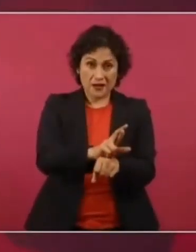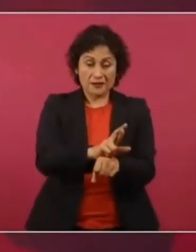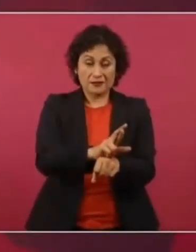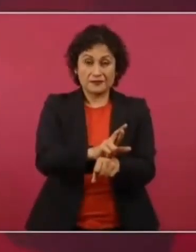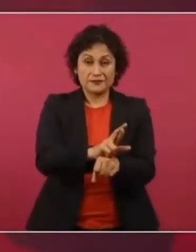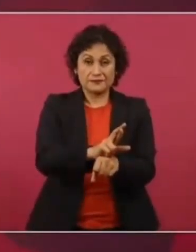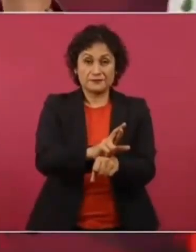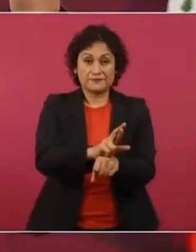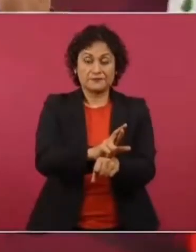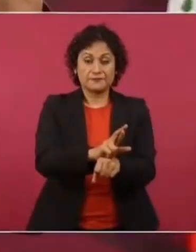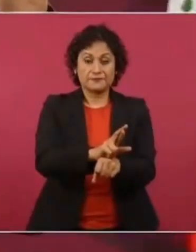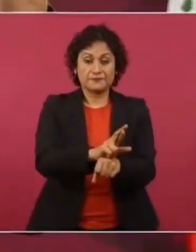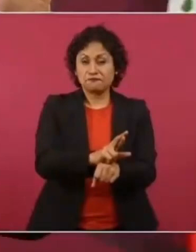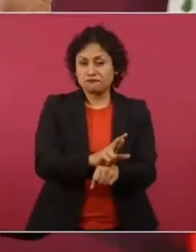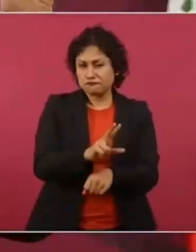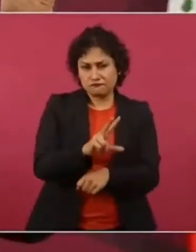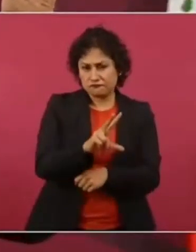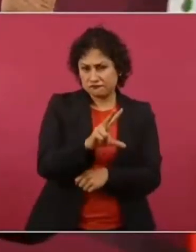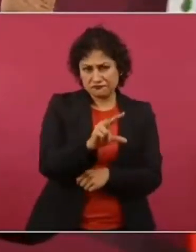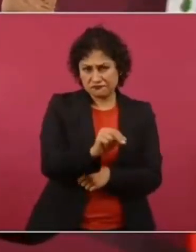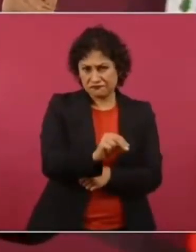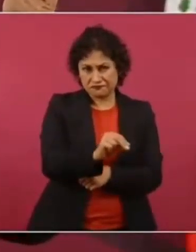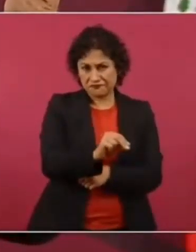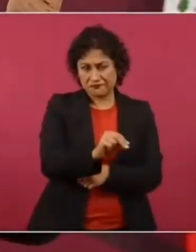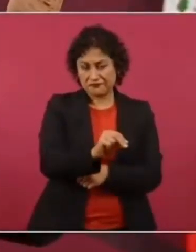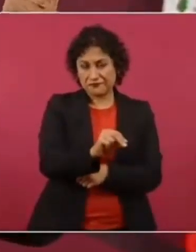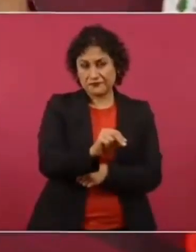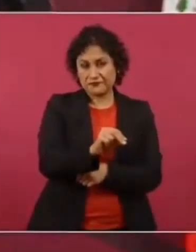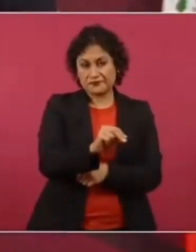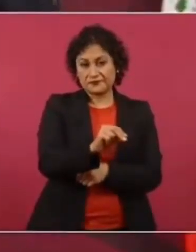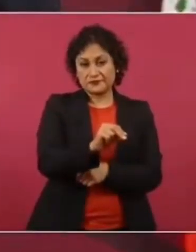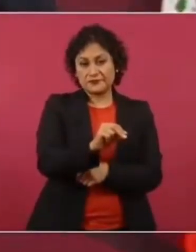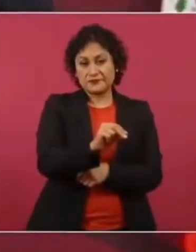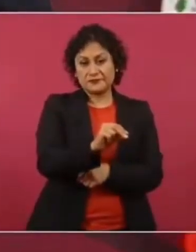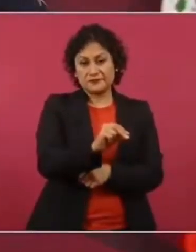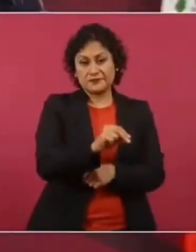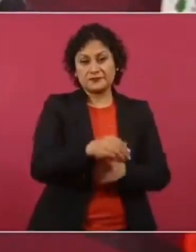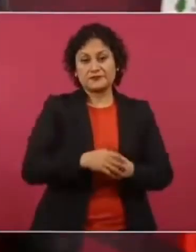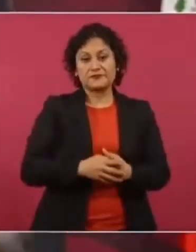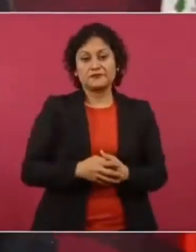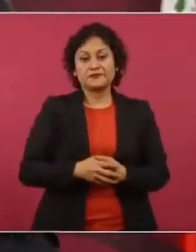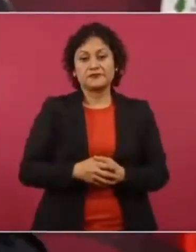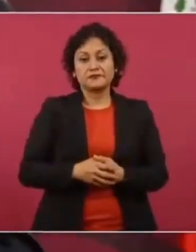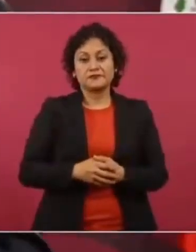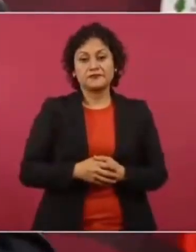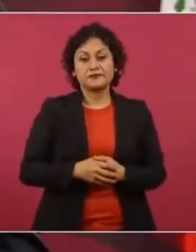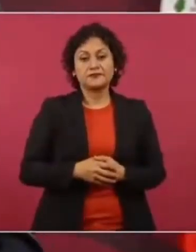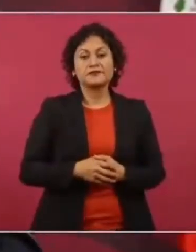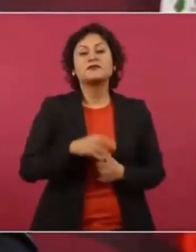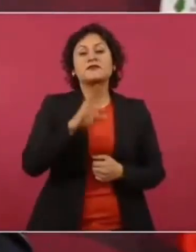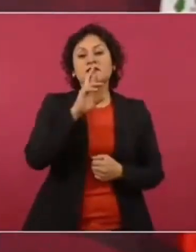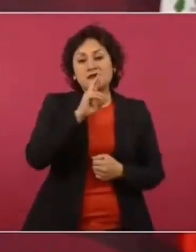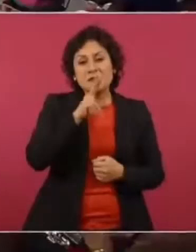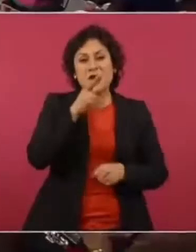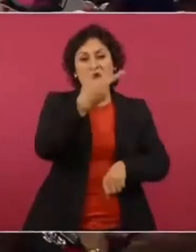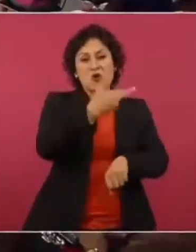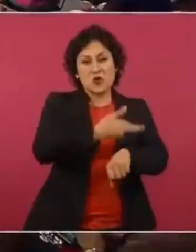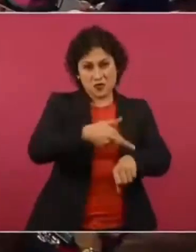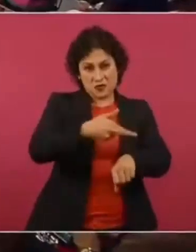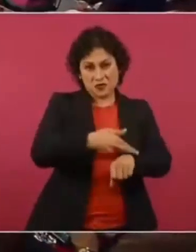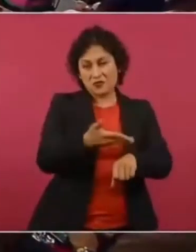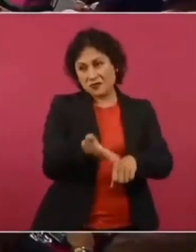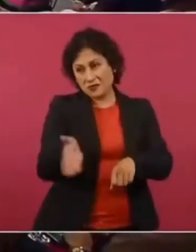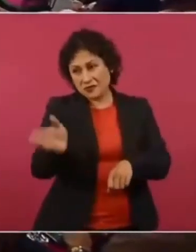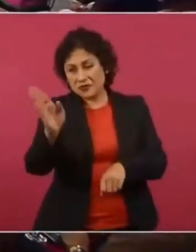se tramitaran por la vía civil.